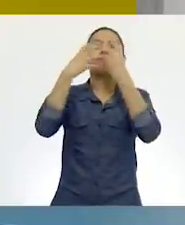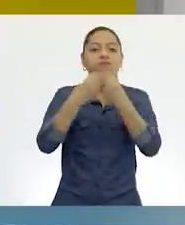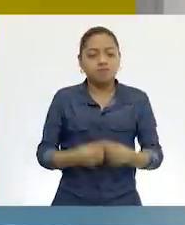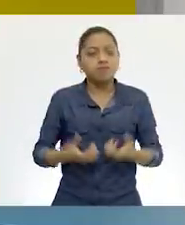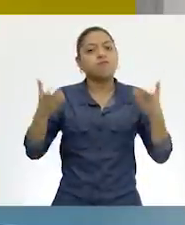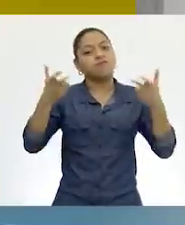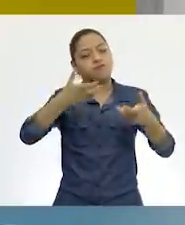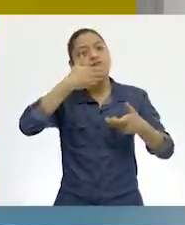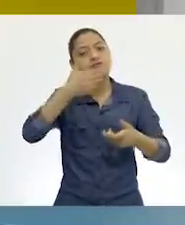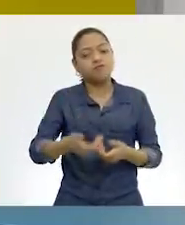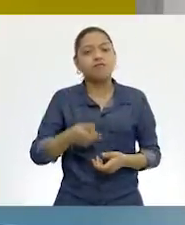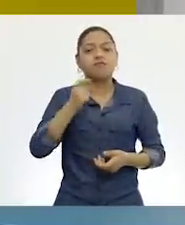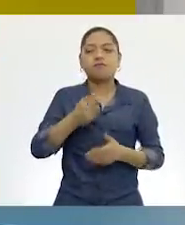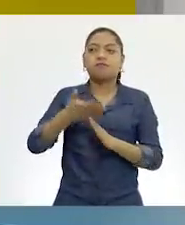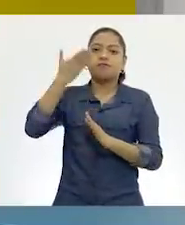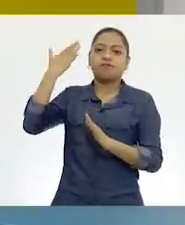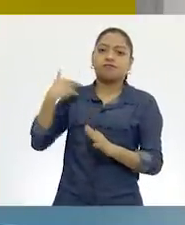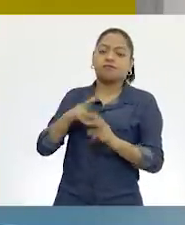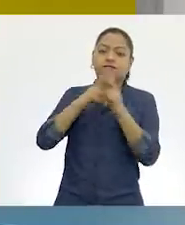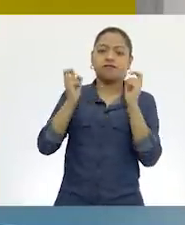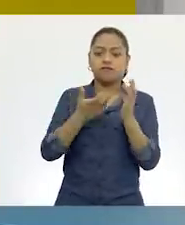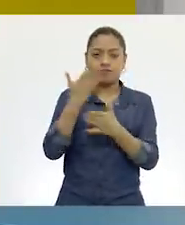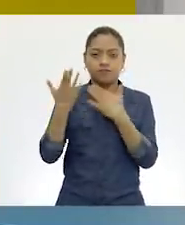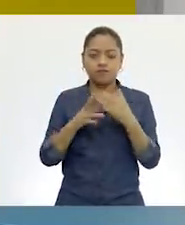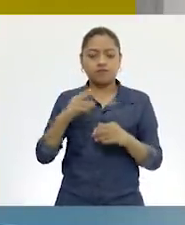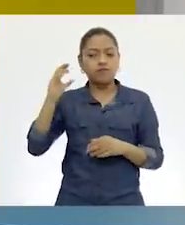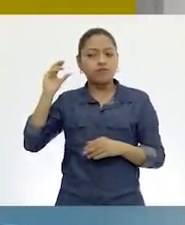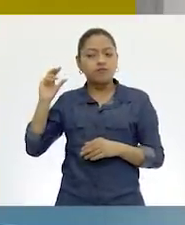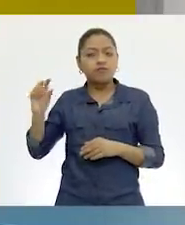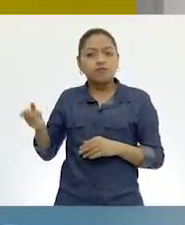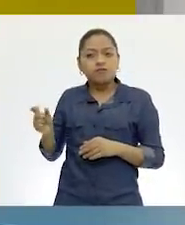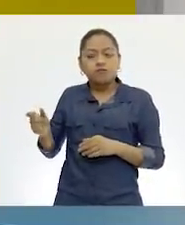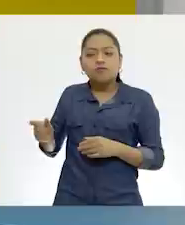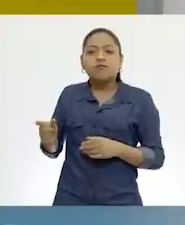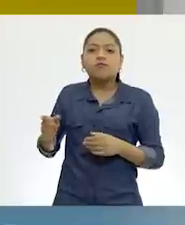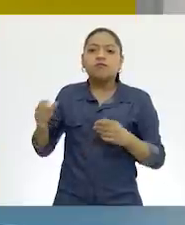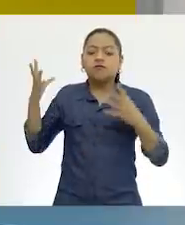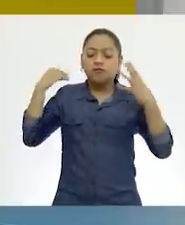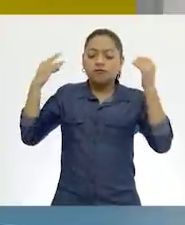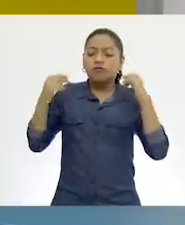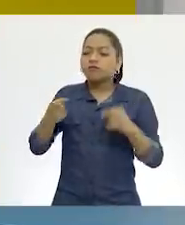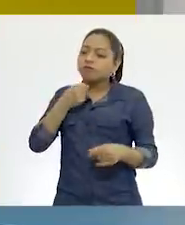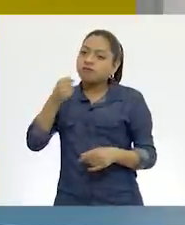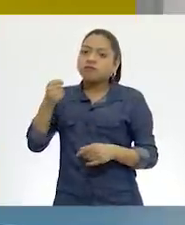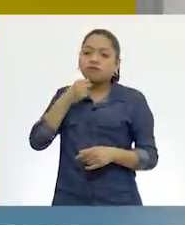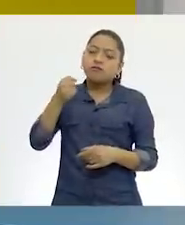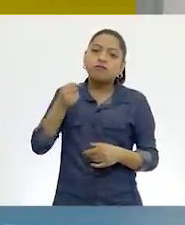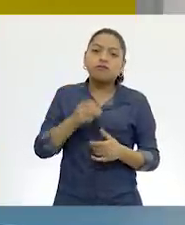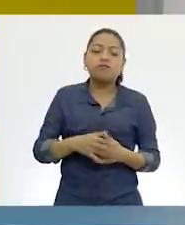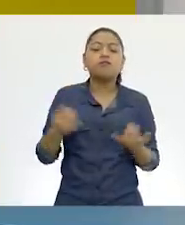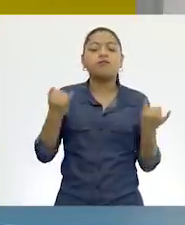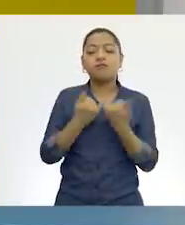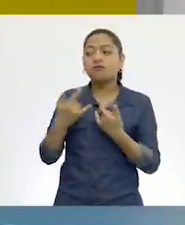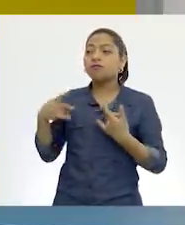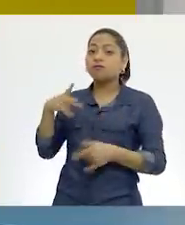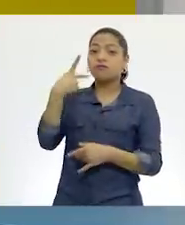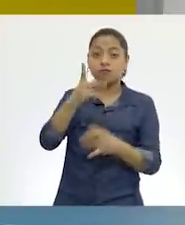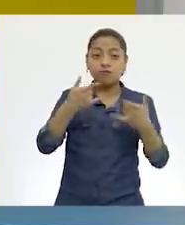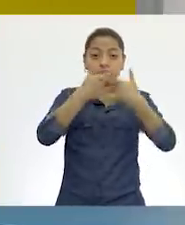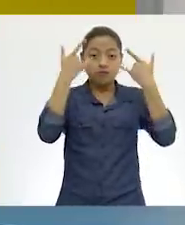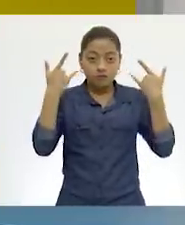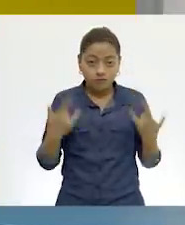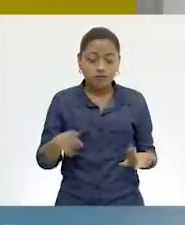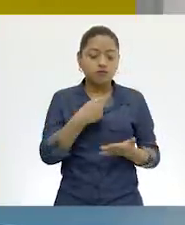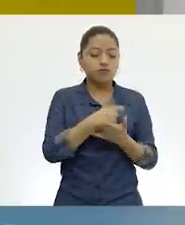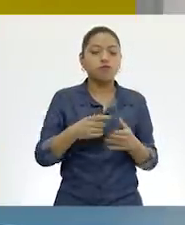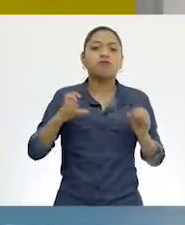fue para el guión radiofónico y en su momento también lo fue para biografía, autobiografía. Entonces puedes revisar en